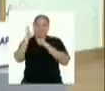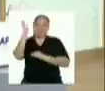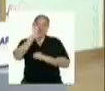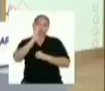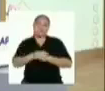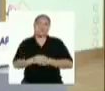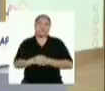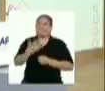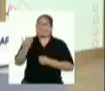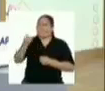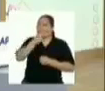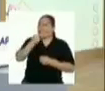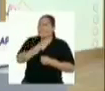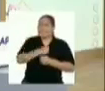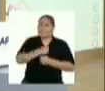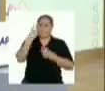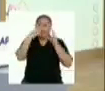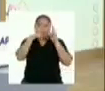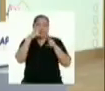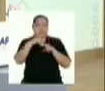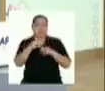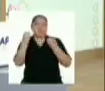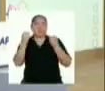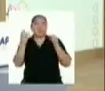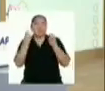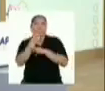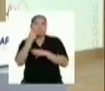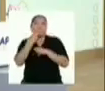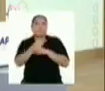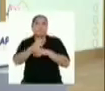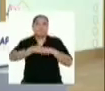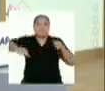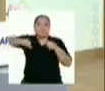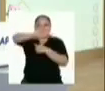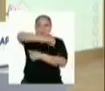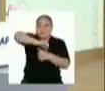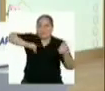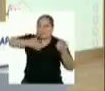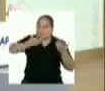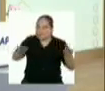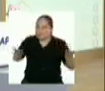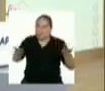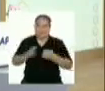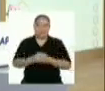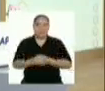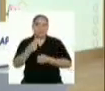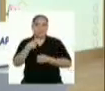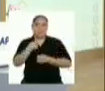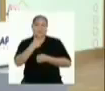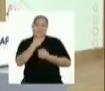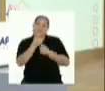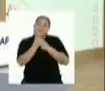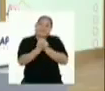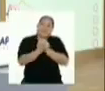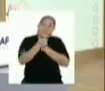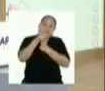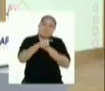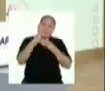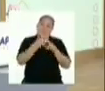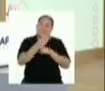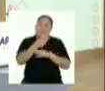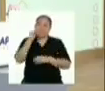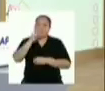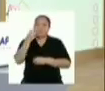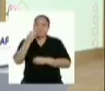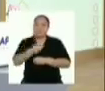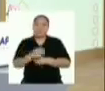¿Qué tal esta entrevista? ¿Pudieron ver cómo las matemáticas están realmente en todas partes? Le he agarrado un gran cariño a esta área,